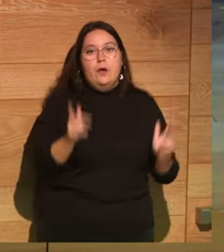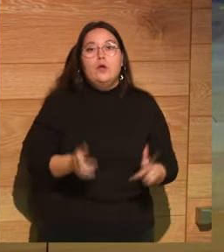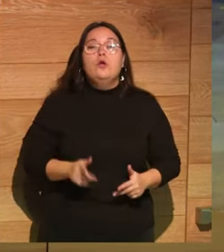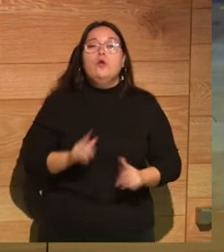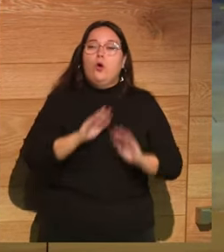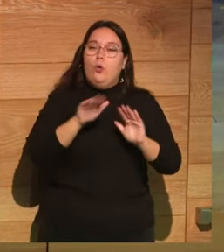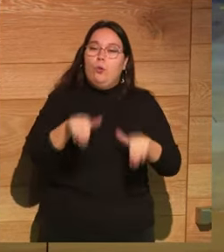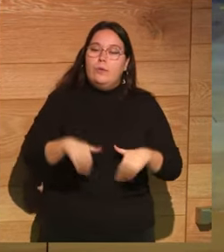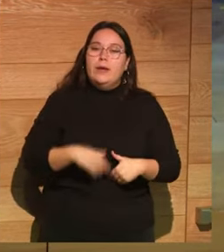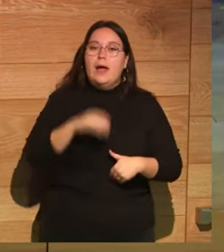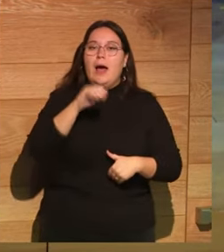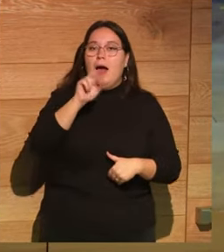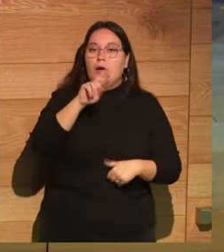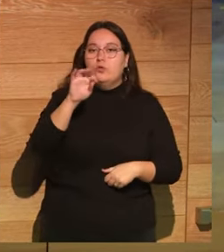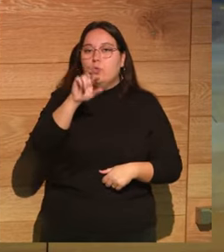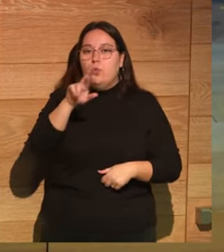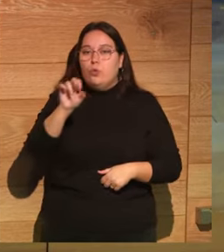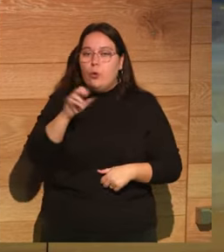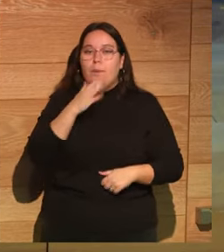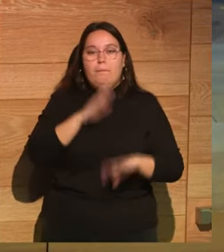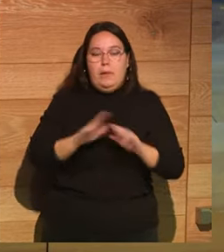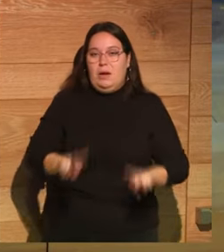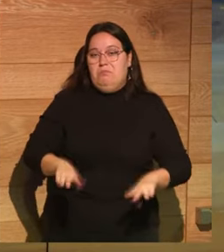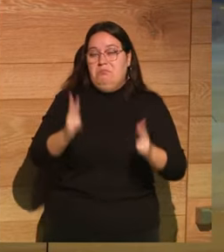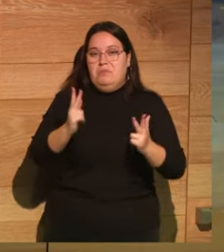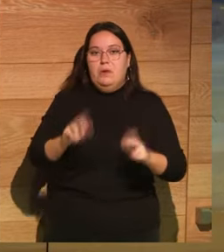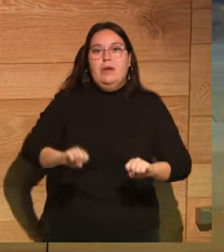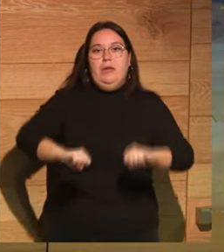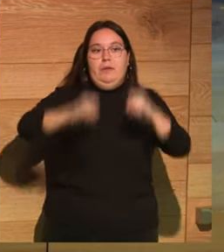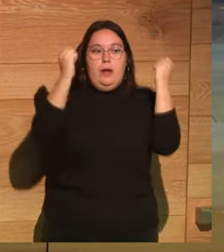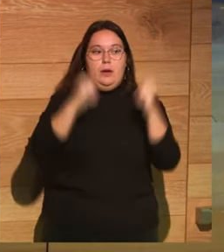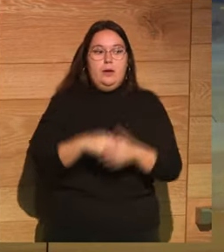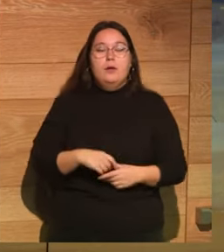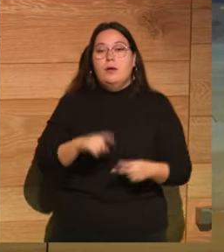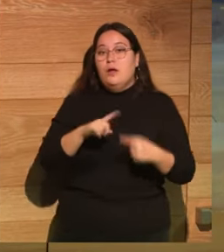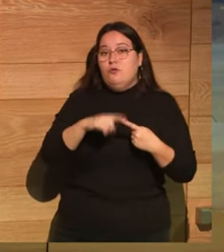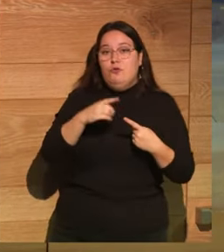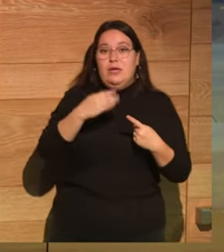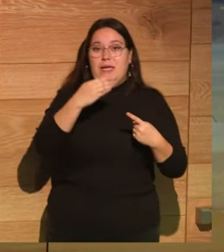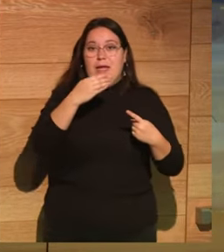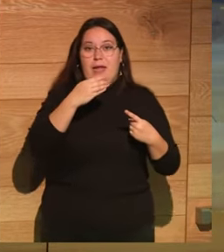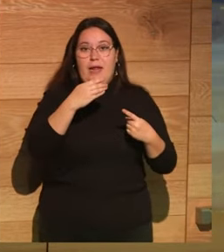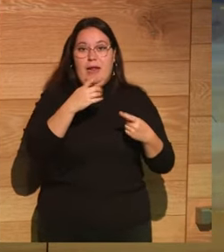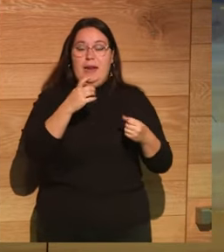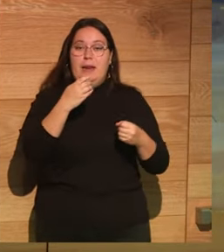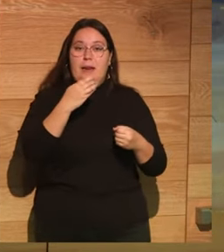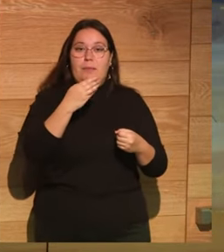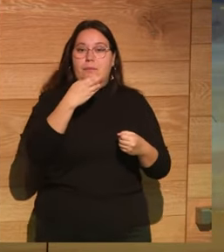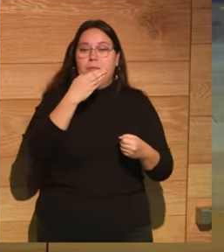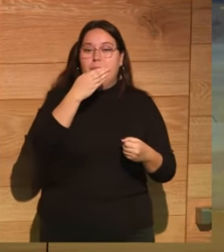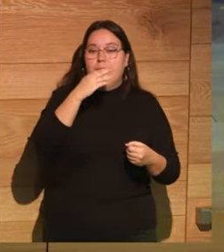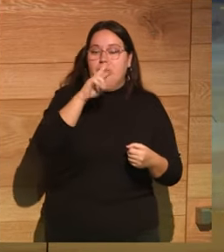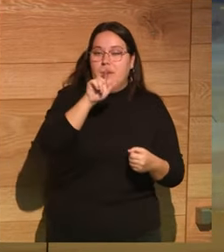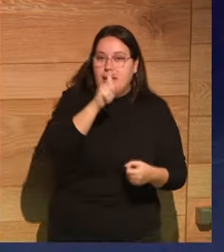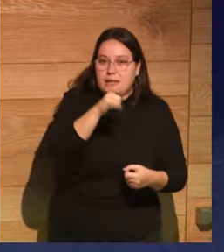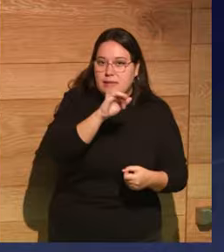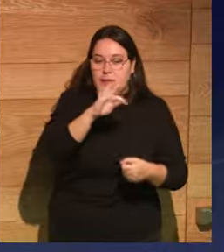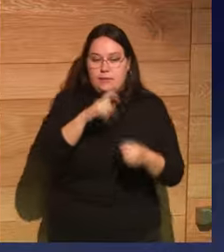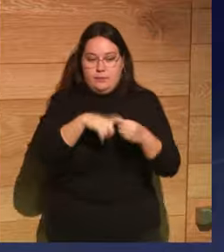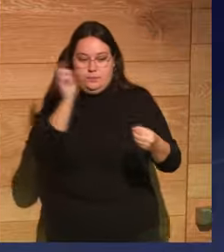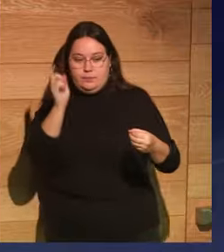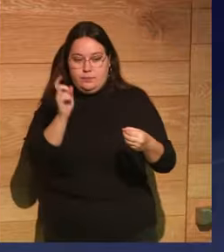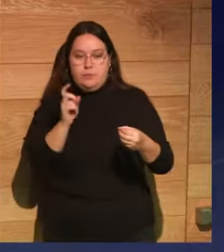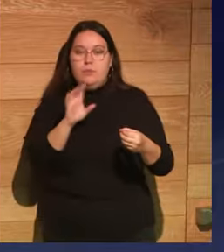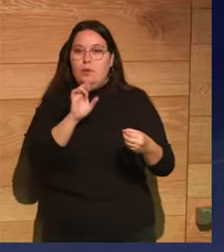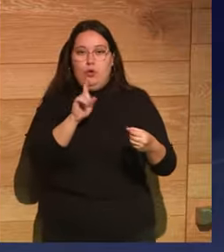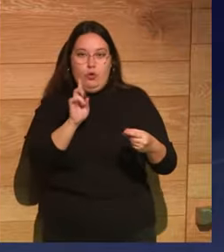Arturo a liberarle del yugo del continente. No era Boris Johnson, no era el Brexit, pero era esta esperanza que Geoffrey de Monmouth,